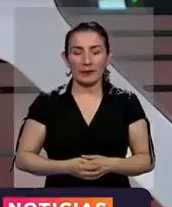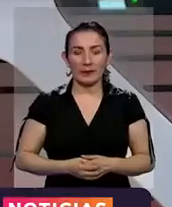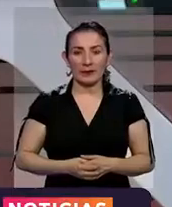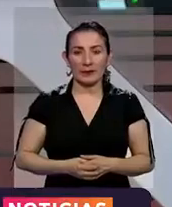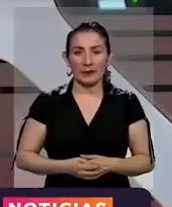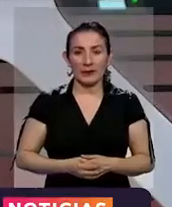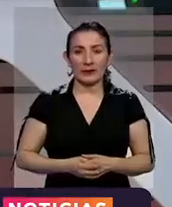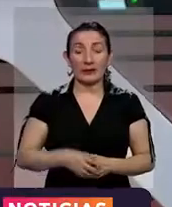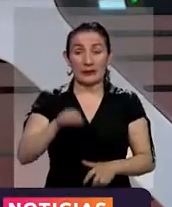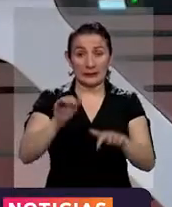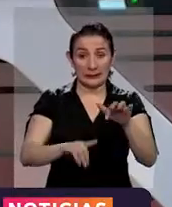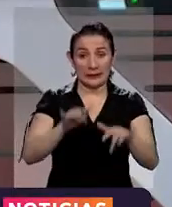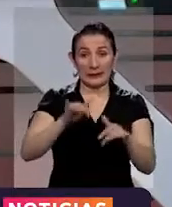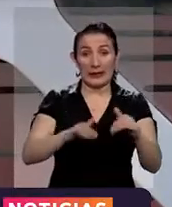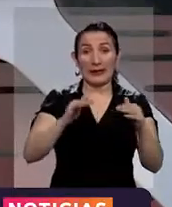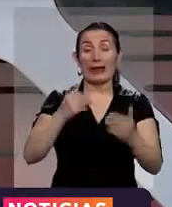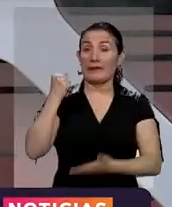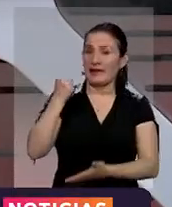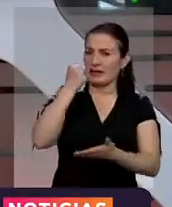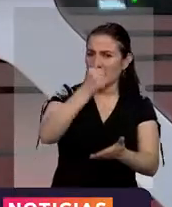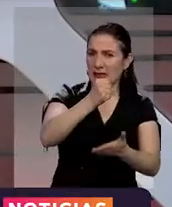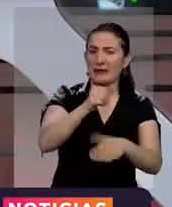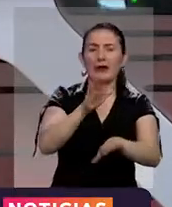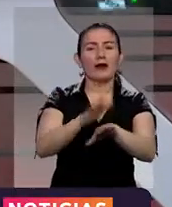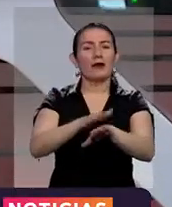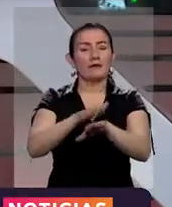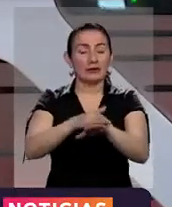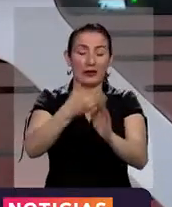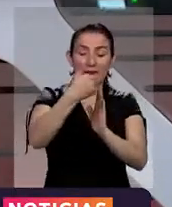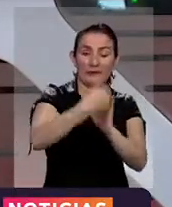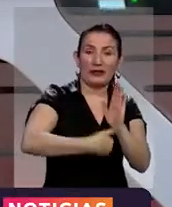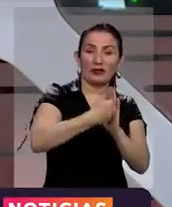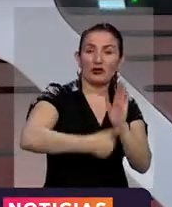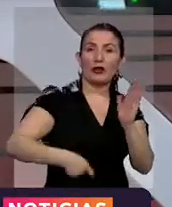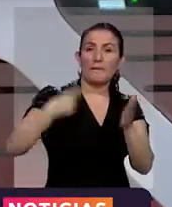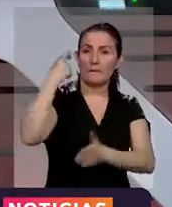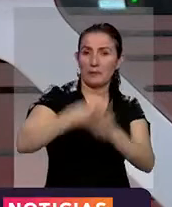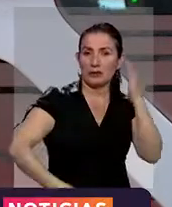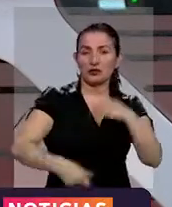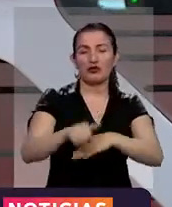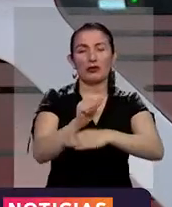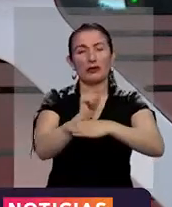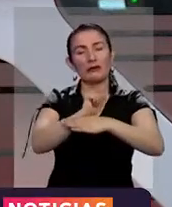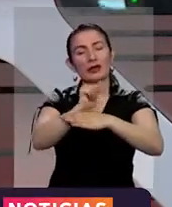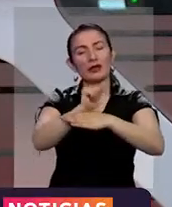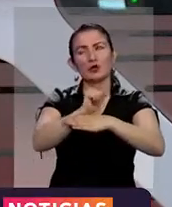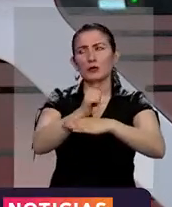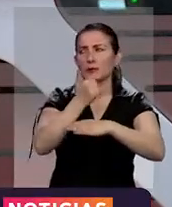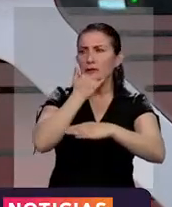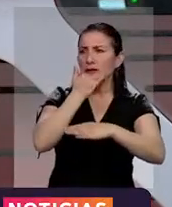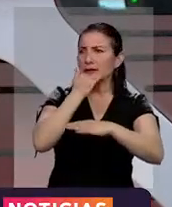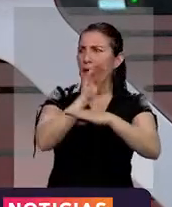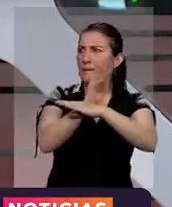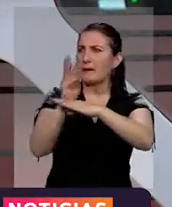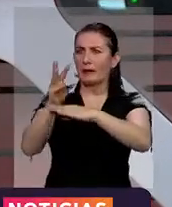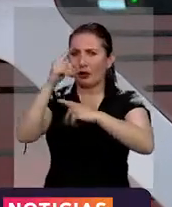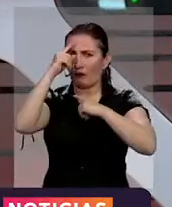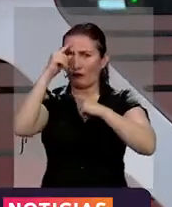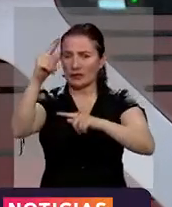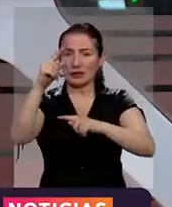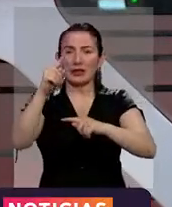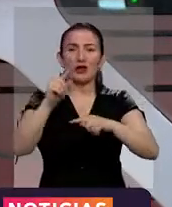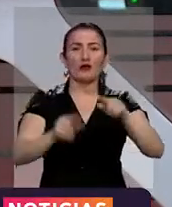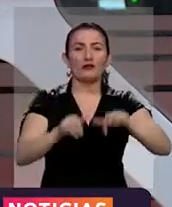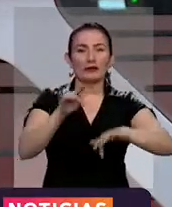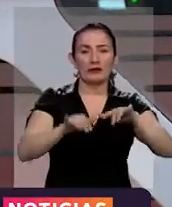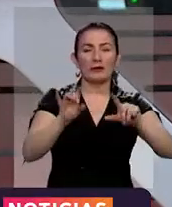Y la Secretaría de Hacienda informó que ya están disponibles las facturas del impuesto de vehículos. Ante las fallas de la página oficial de la oficina